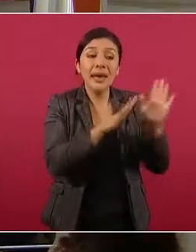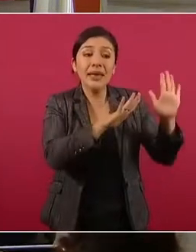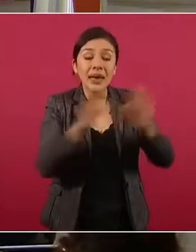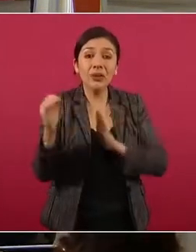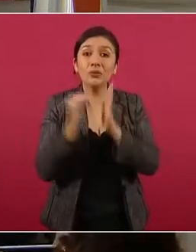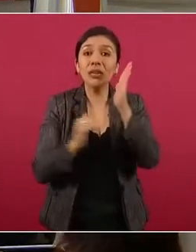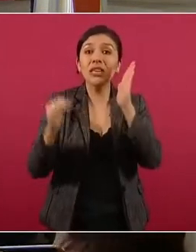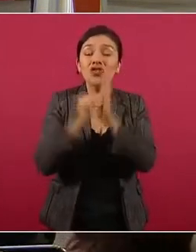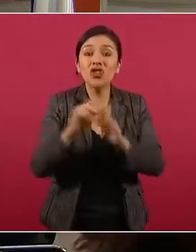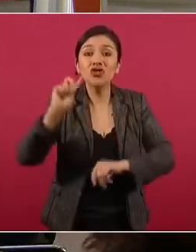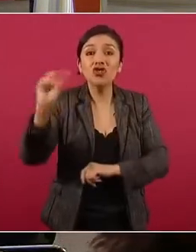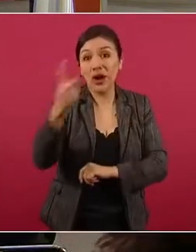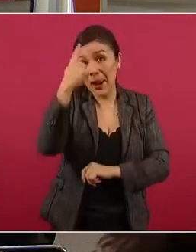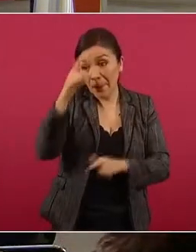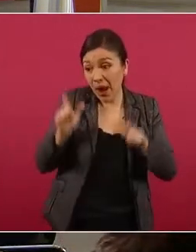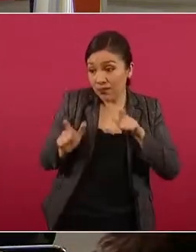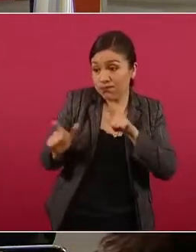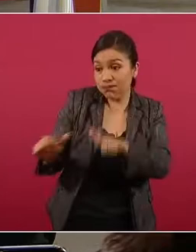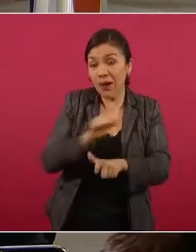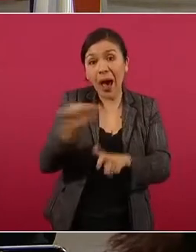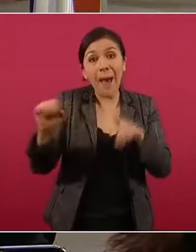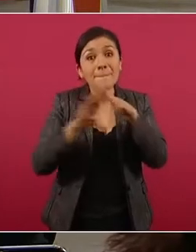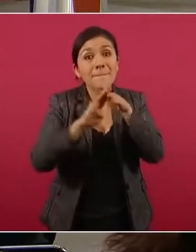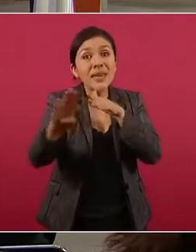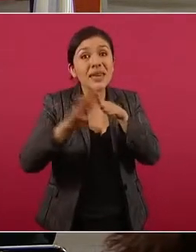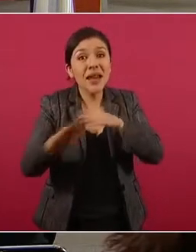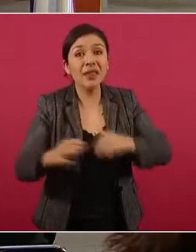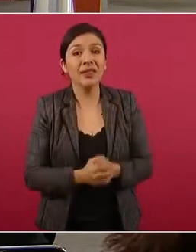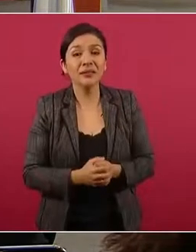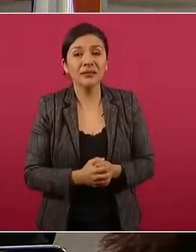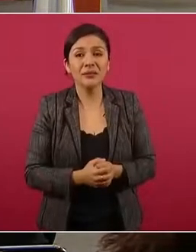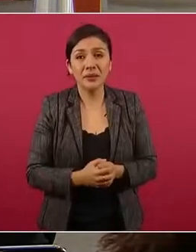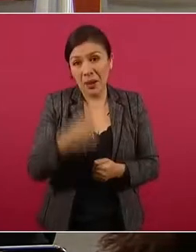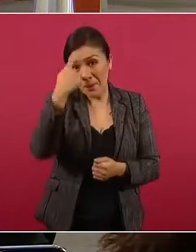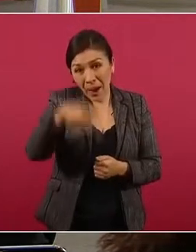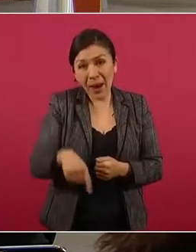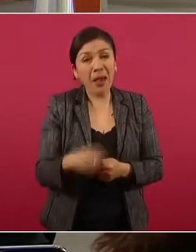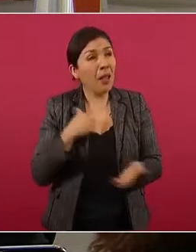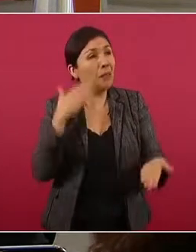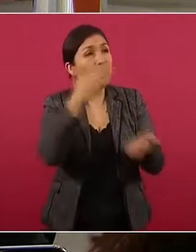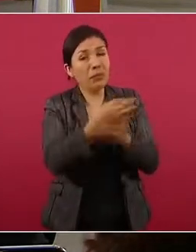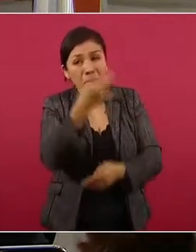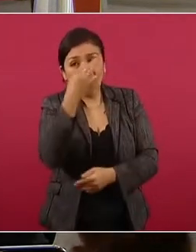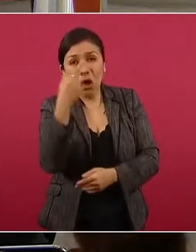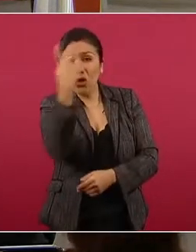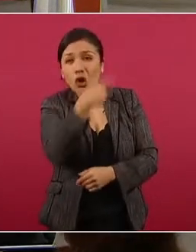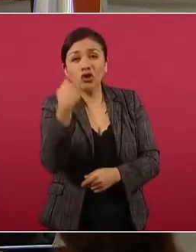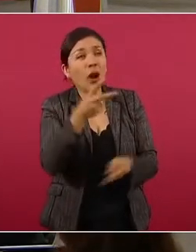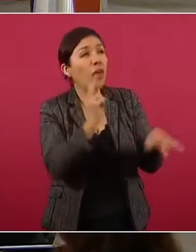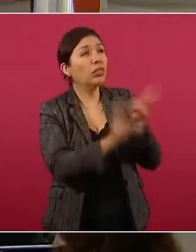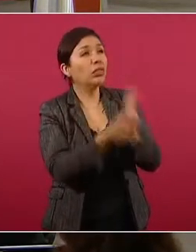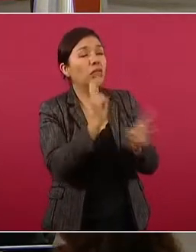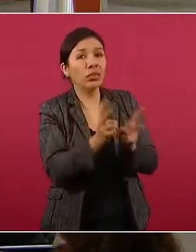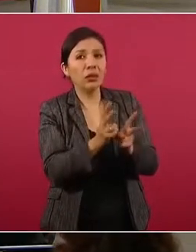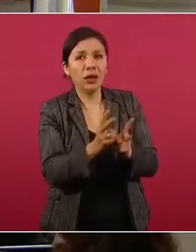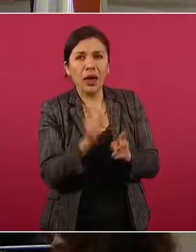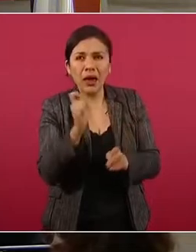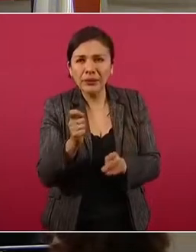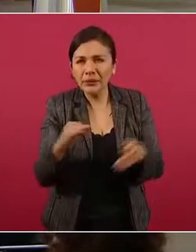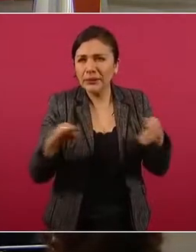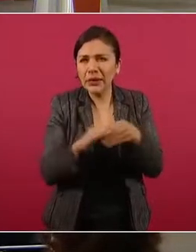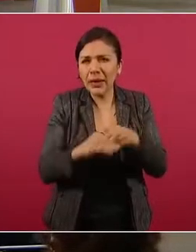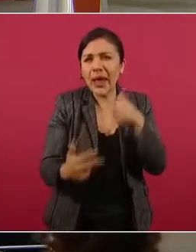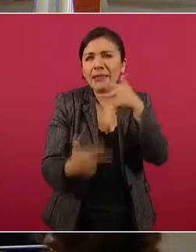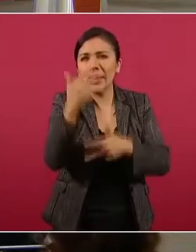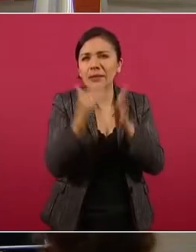dólares en perseguir migrantes. 1.500 millones de dólares por dos horas de plática en la Casa Blanca. O sea, da 13 millones de dólares